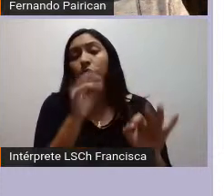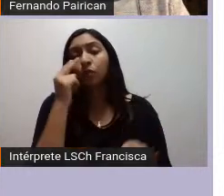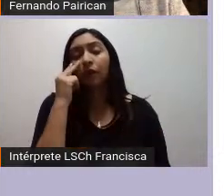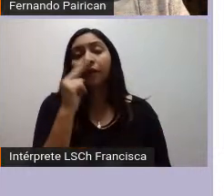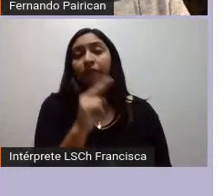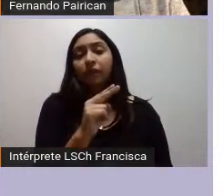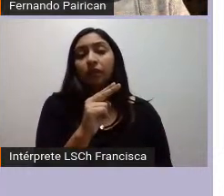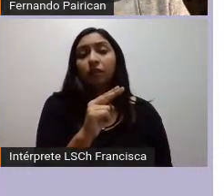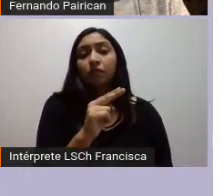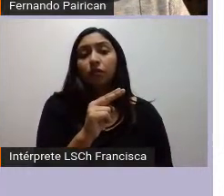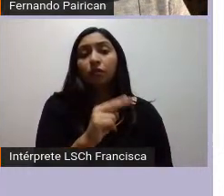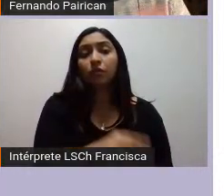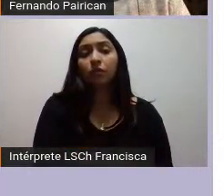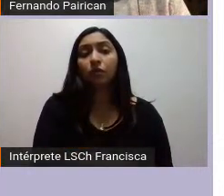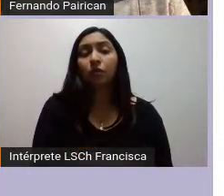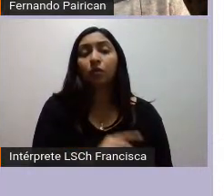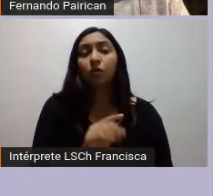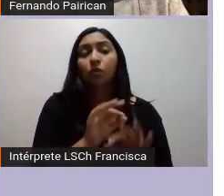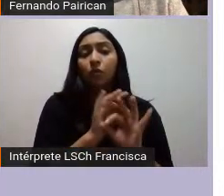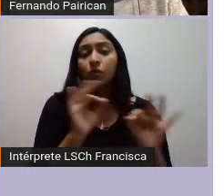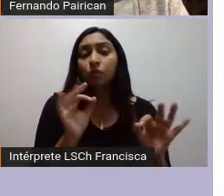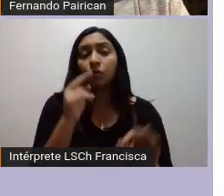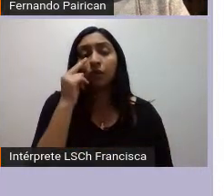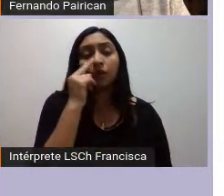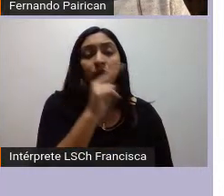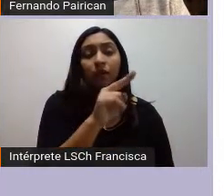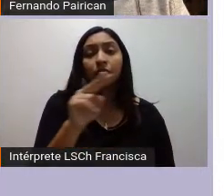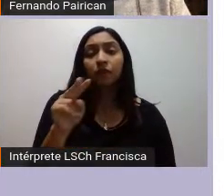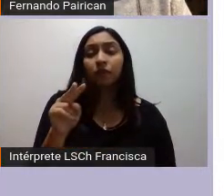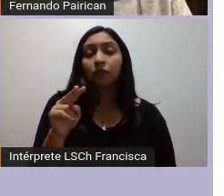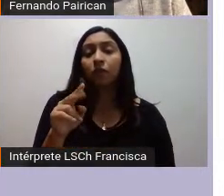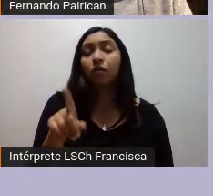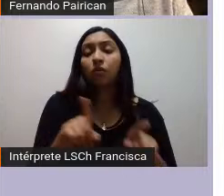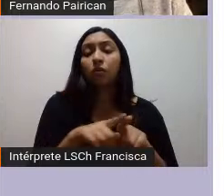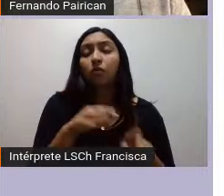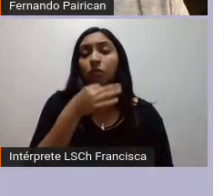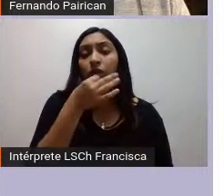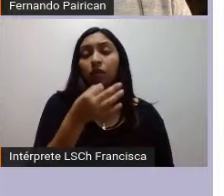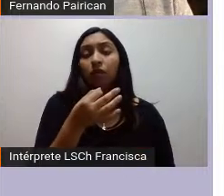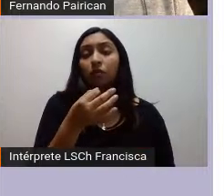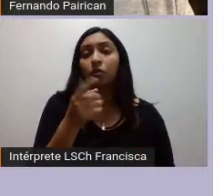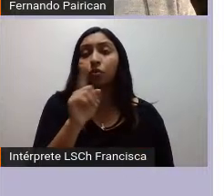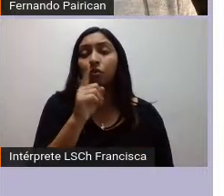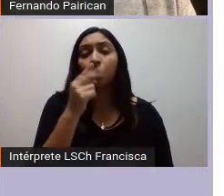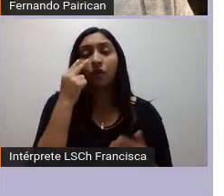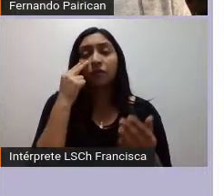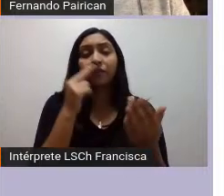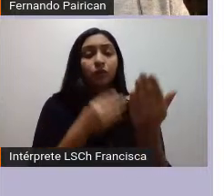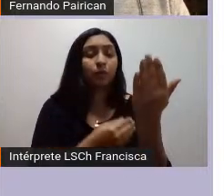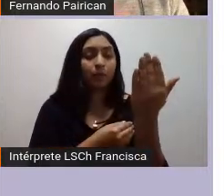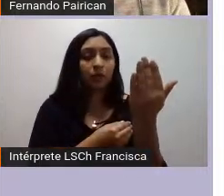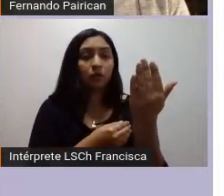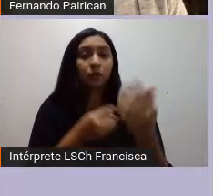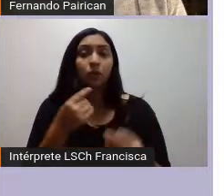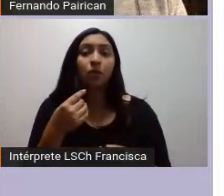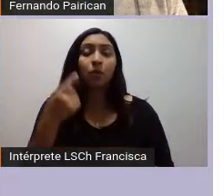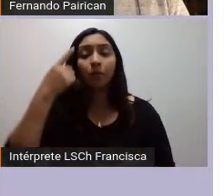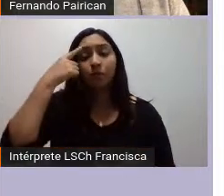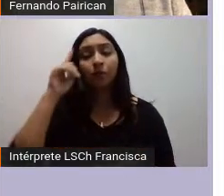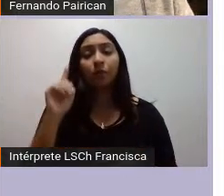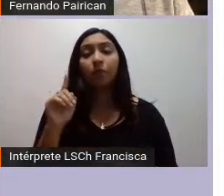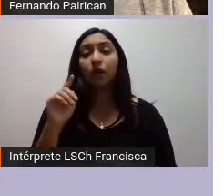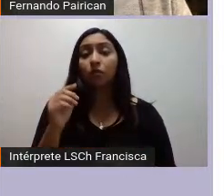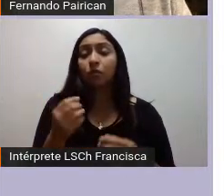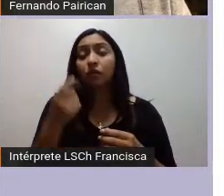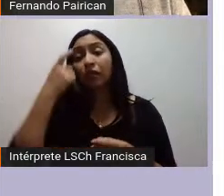nunca miró como dijo alguna vez el convencional Adolfo Millagur se miró en ese espejo y por lo tanto les parece nuevo